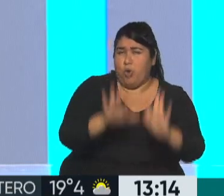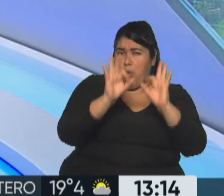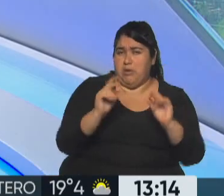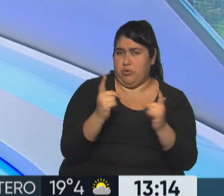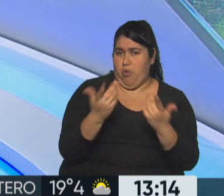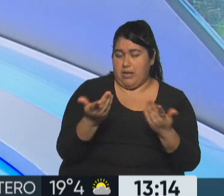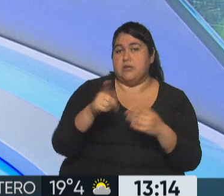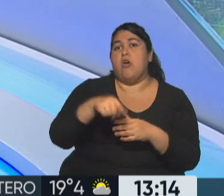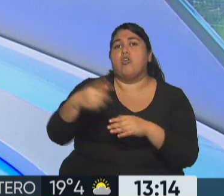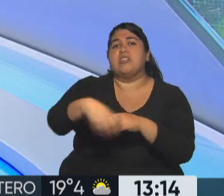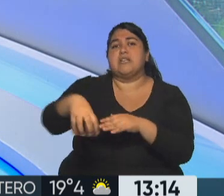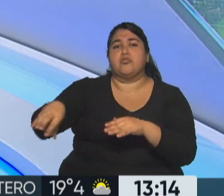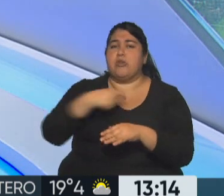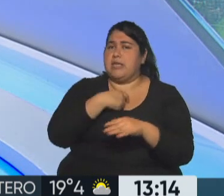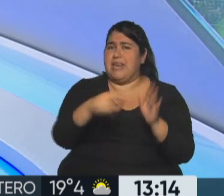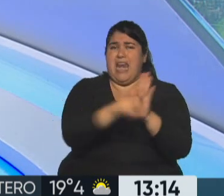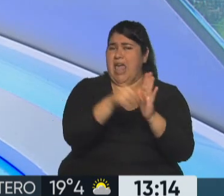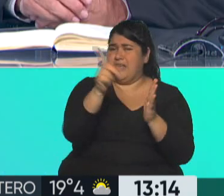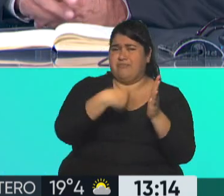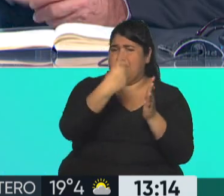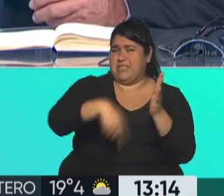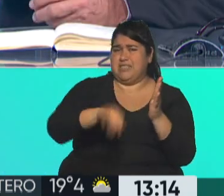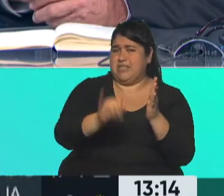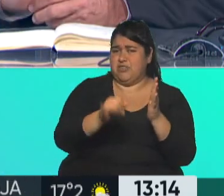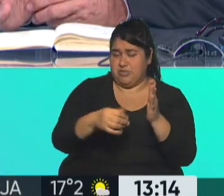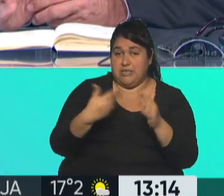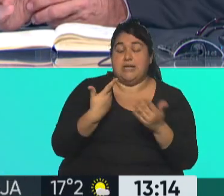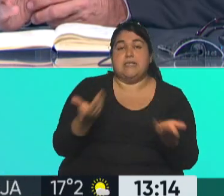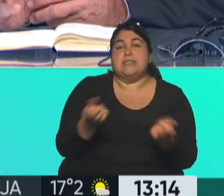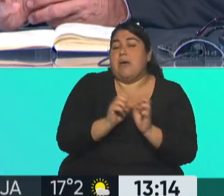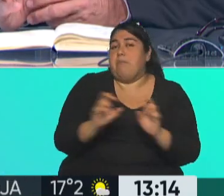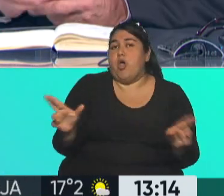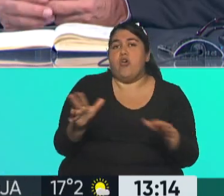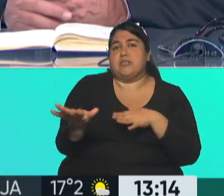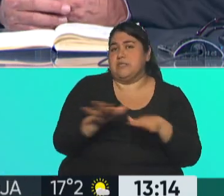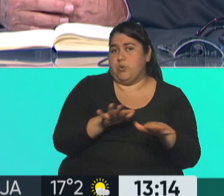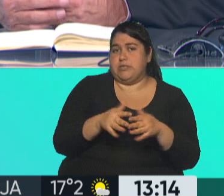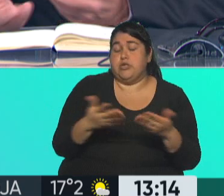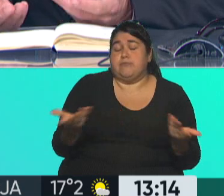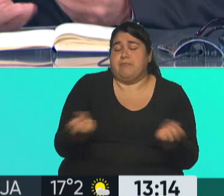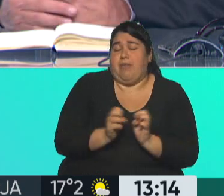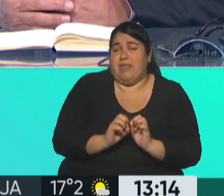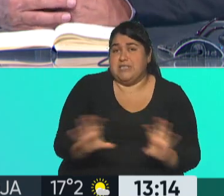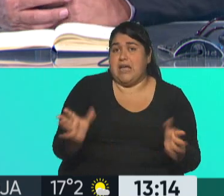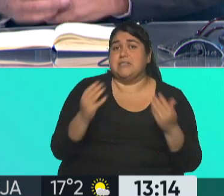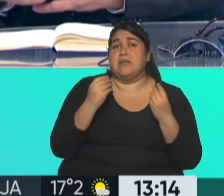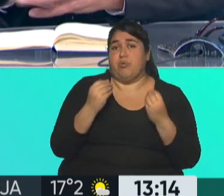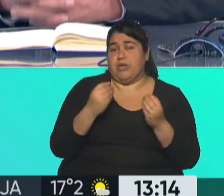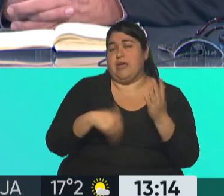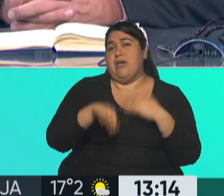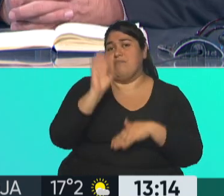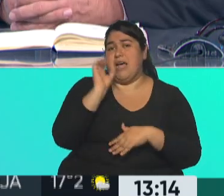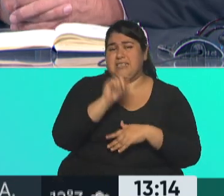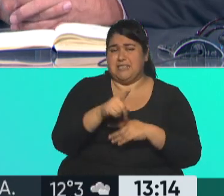que quieren derogar todo, que no haya ley, para lo cual los inquilinos es la peor situación. Sería un desastre, ¿no? Porque sobre todo con esta